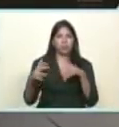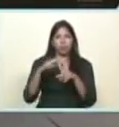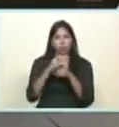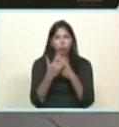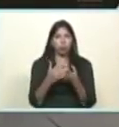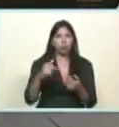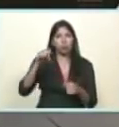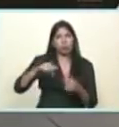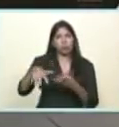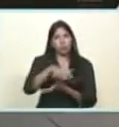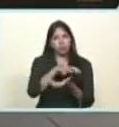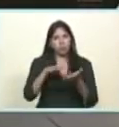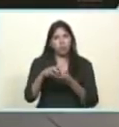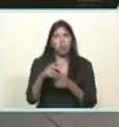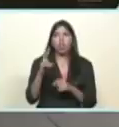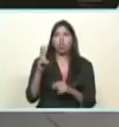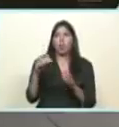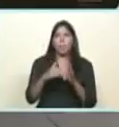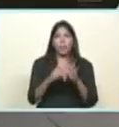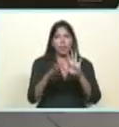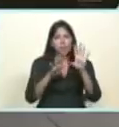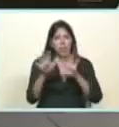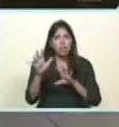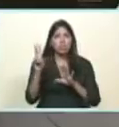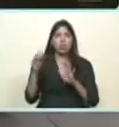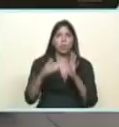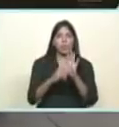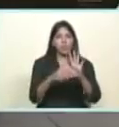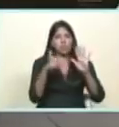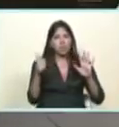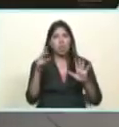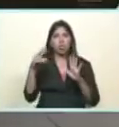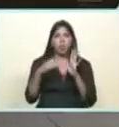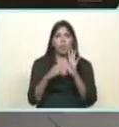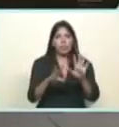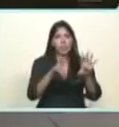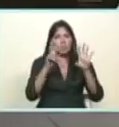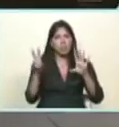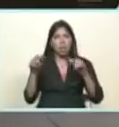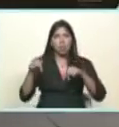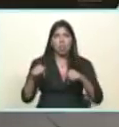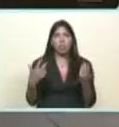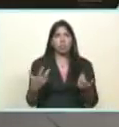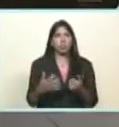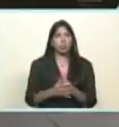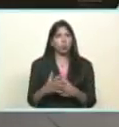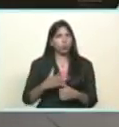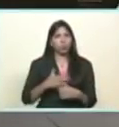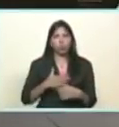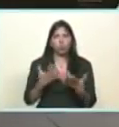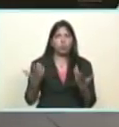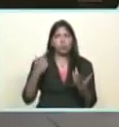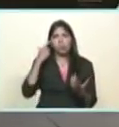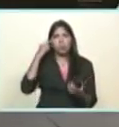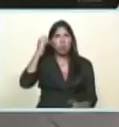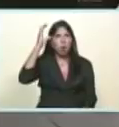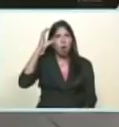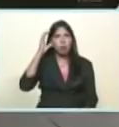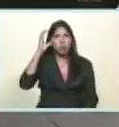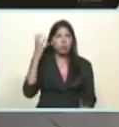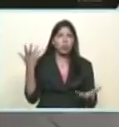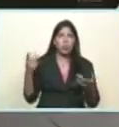vivido nuestro pueblo en el 2015 2016 2017 de la guerra económica no han podido rendir la conciencia